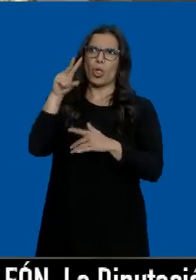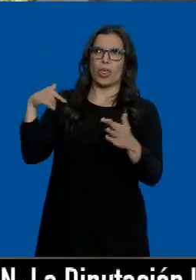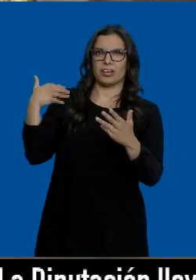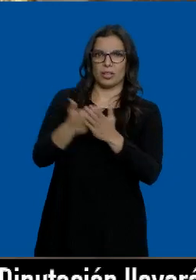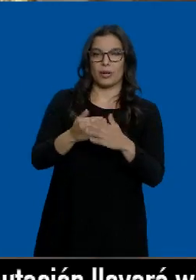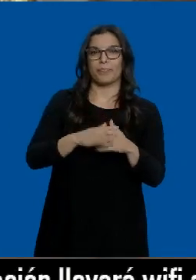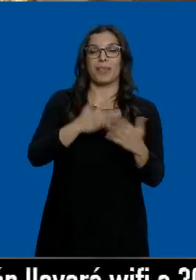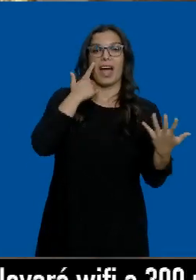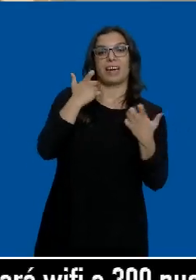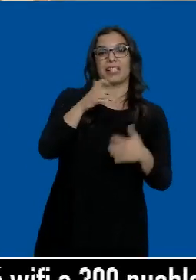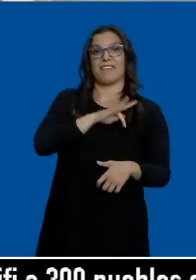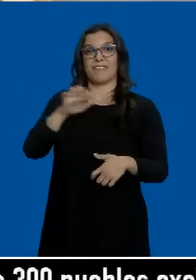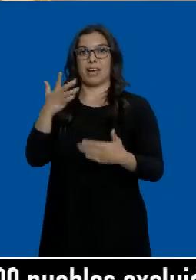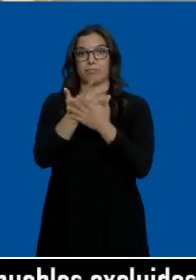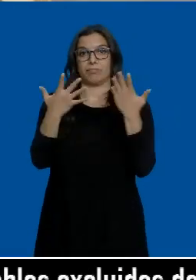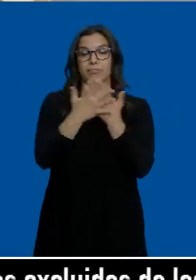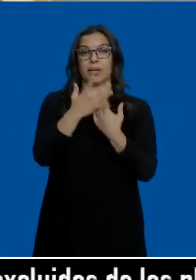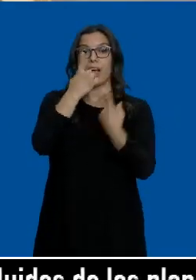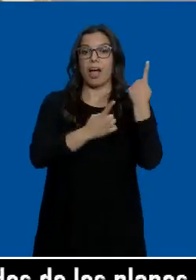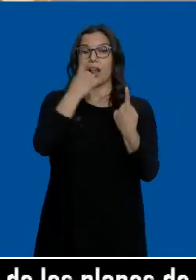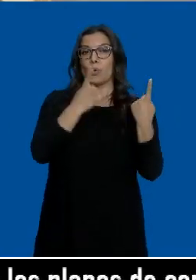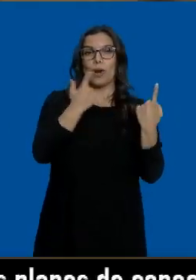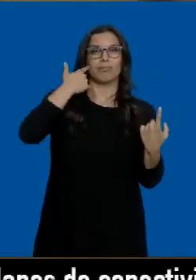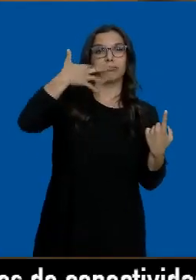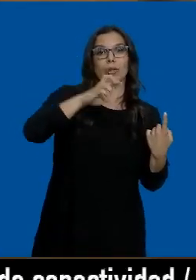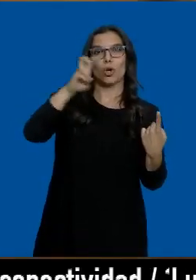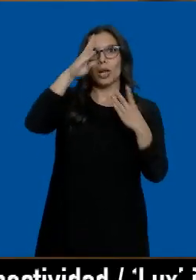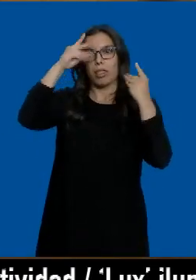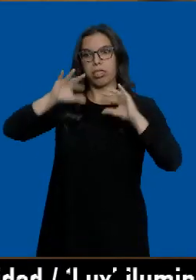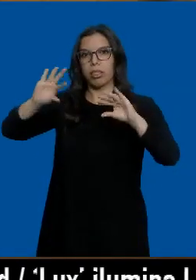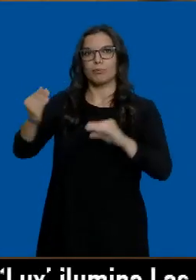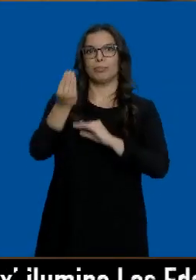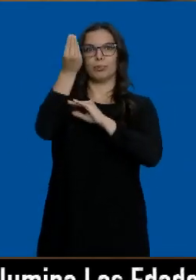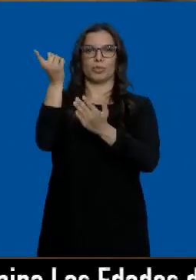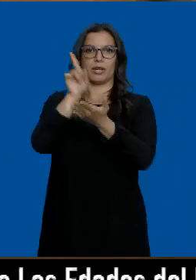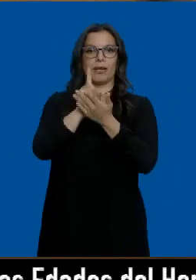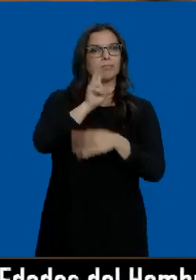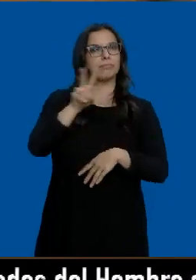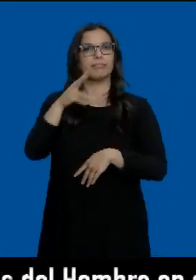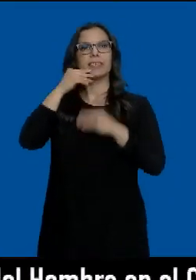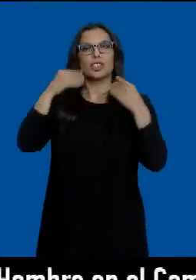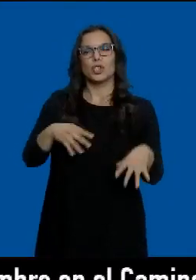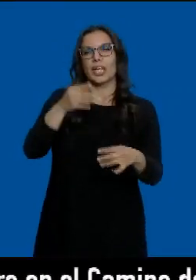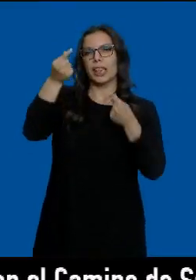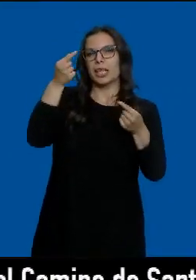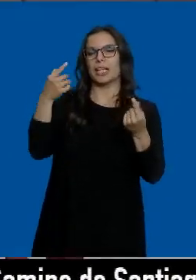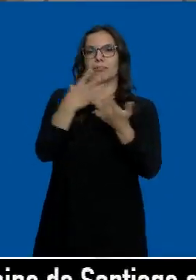Arte y fe, piezas icónicas y otras rescatadas del olvido que invitan a detenerse en su gran historia y sus detalles.